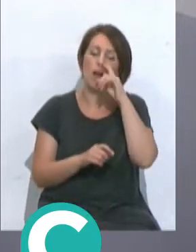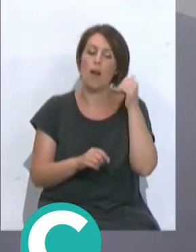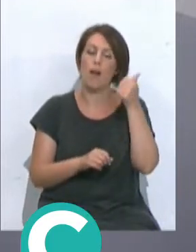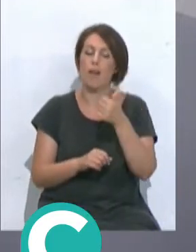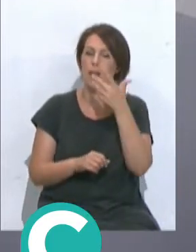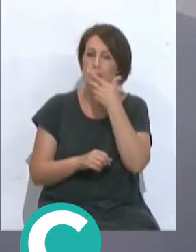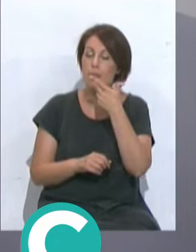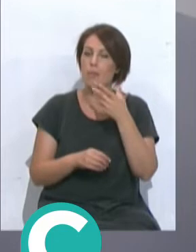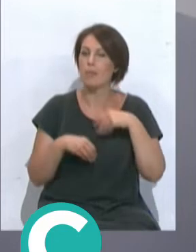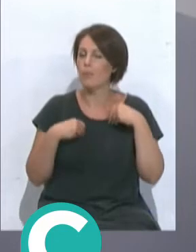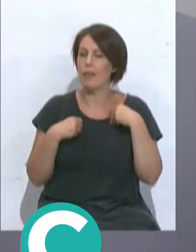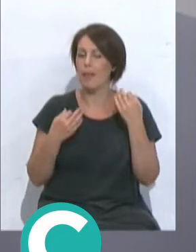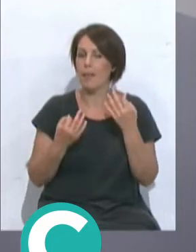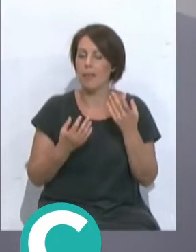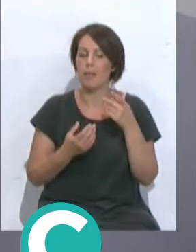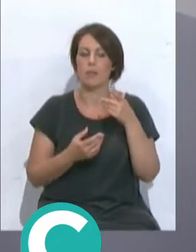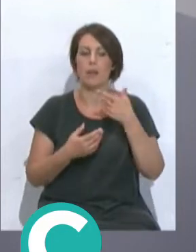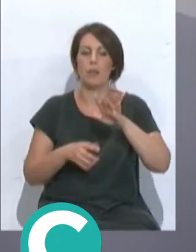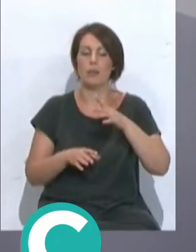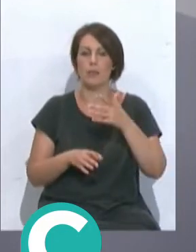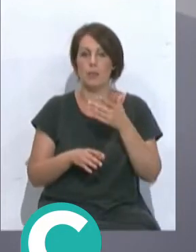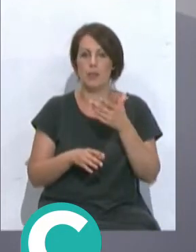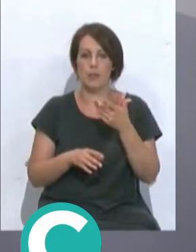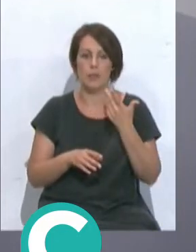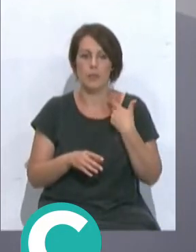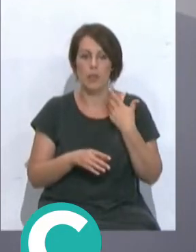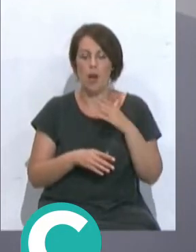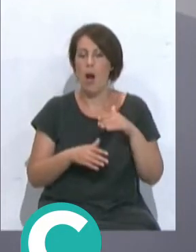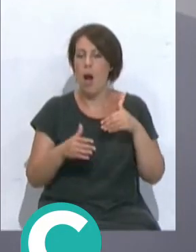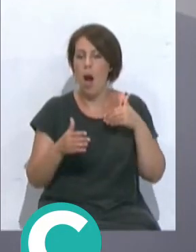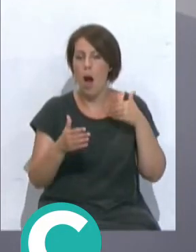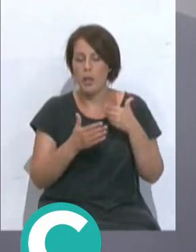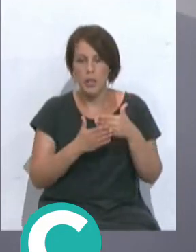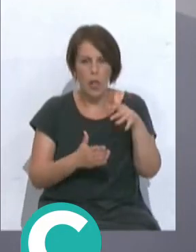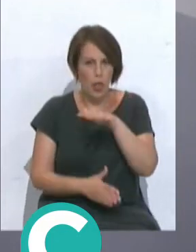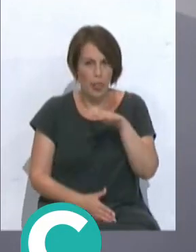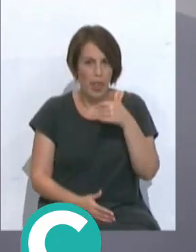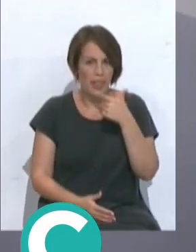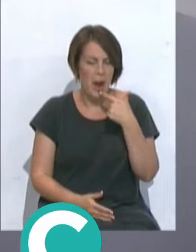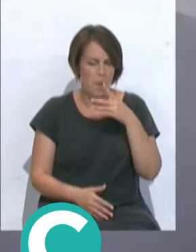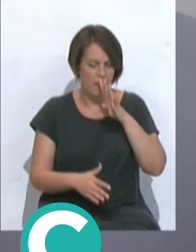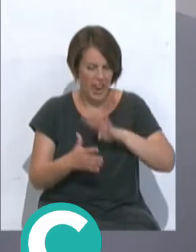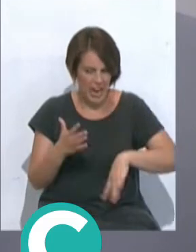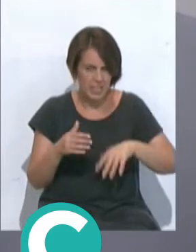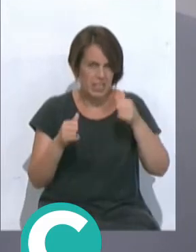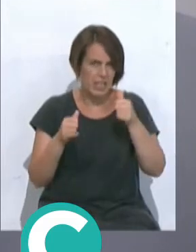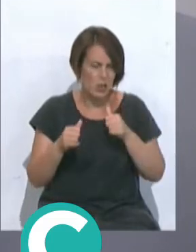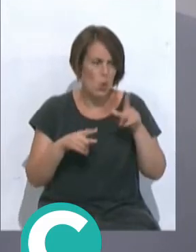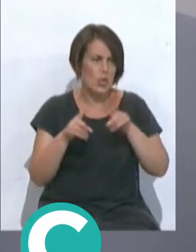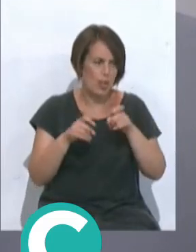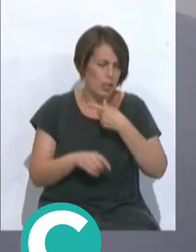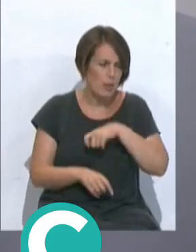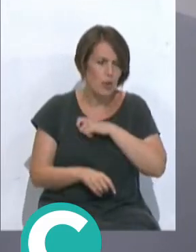a su vez que independientemente de dónde ha llegado a estar como decíamos en el Barça con muchísimos títulos en la selección